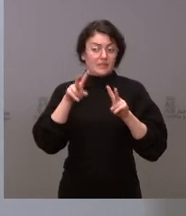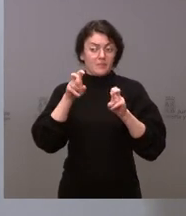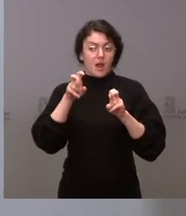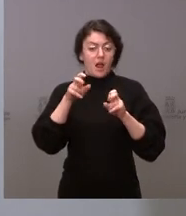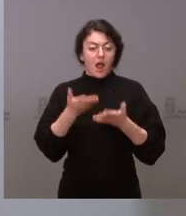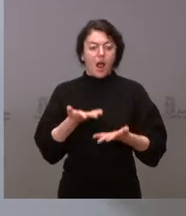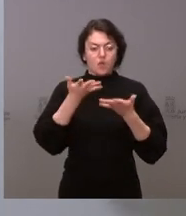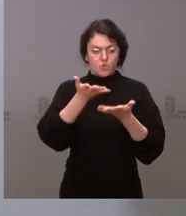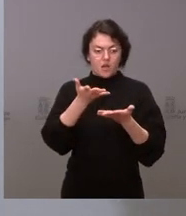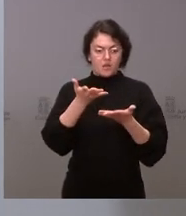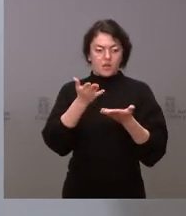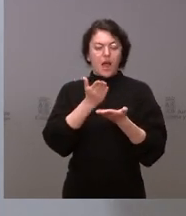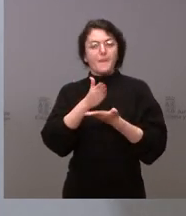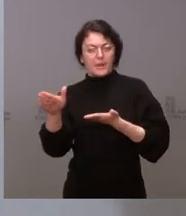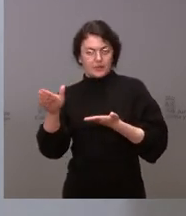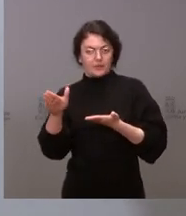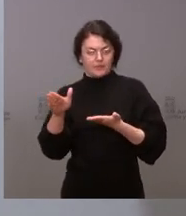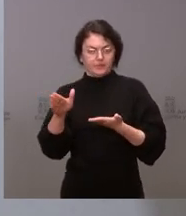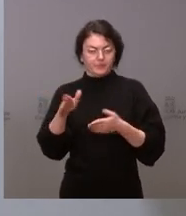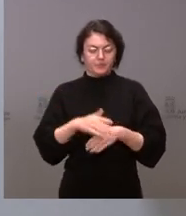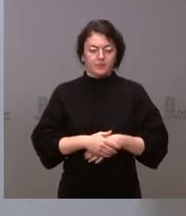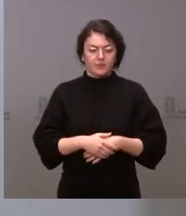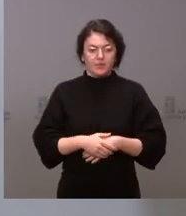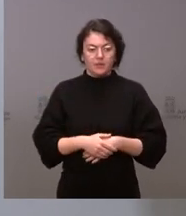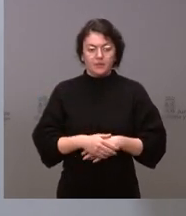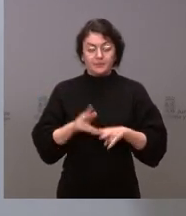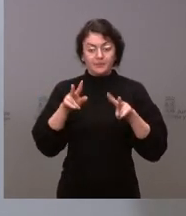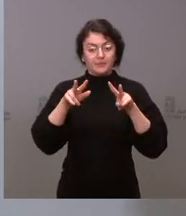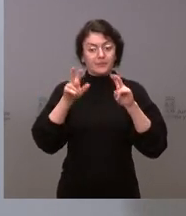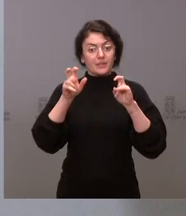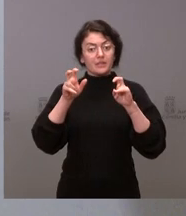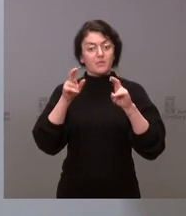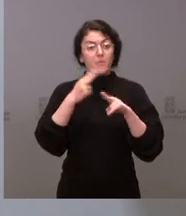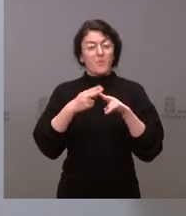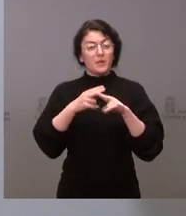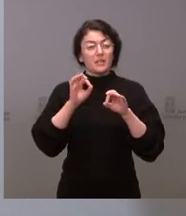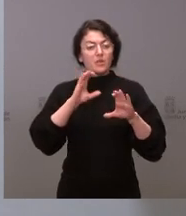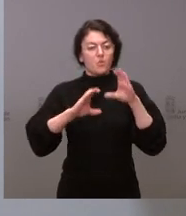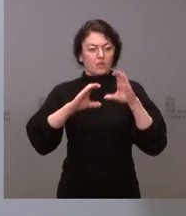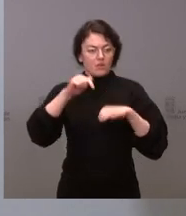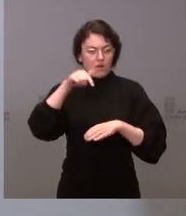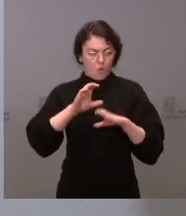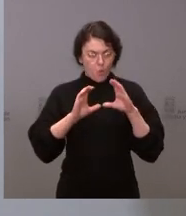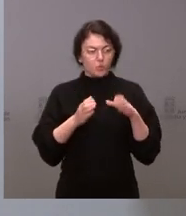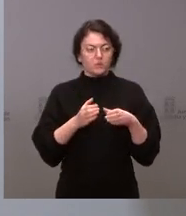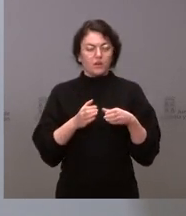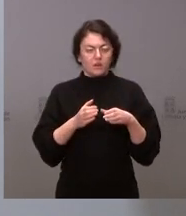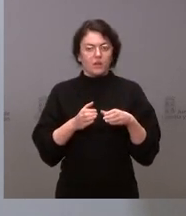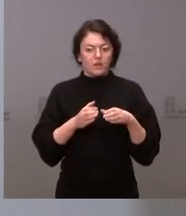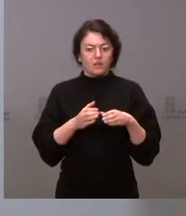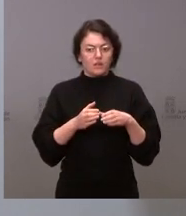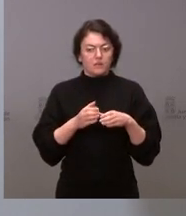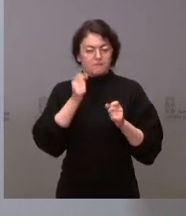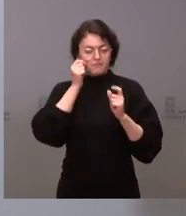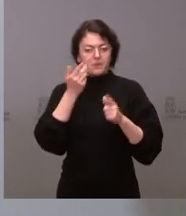acaba de relatarle. En relación a la política de comunicación de la Junta, he habido cuenta de que ayer